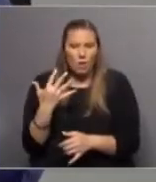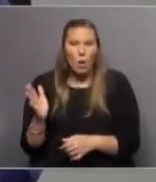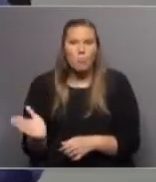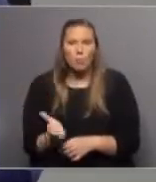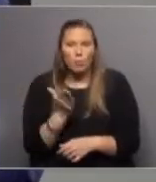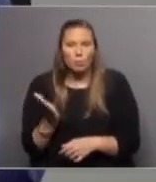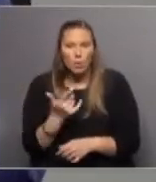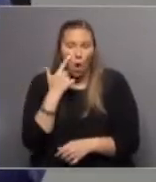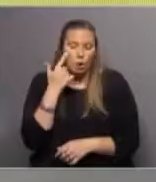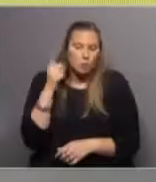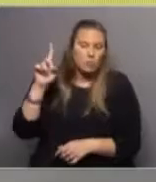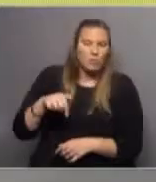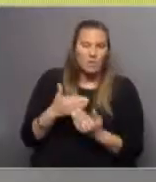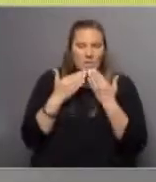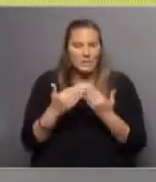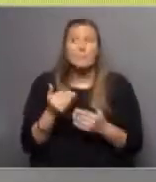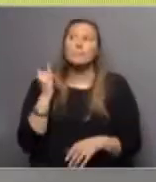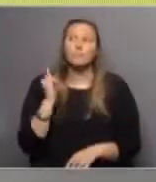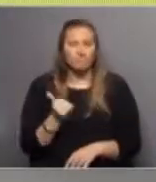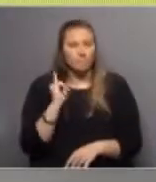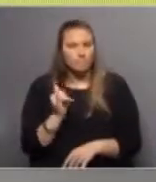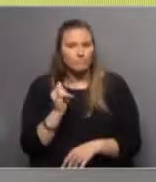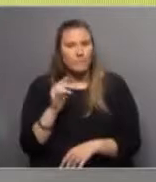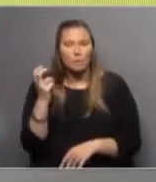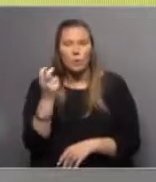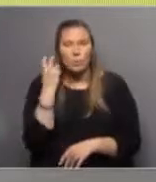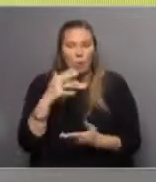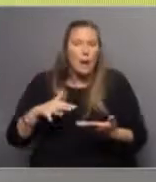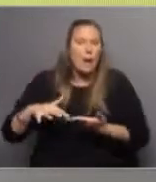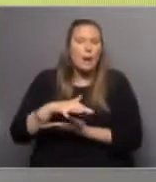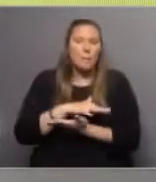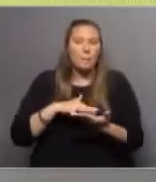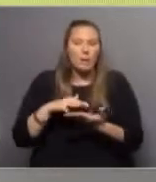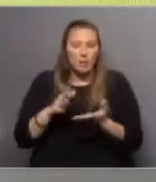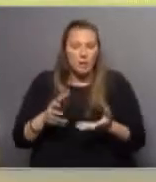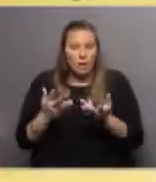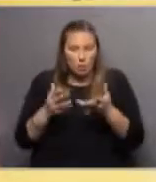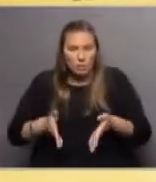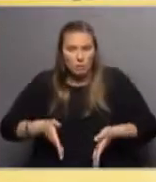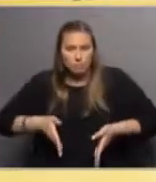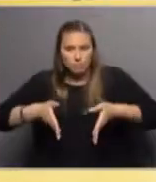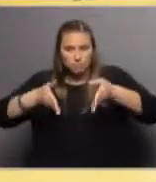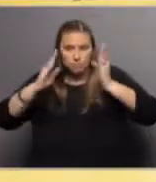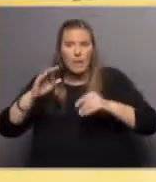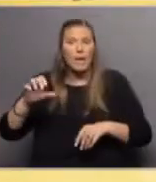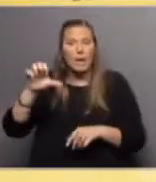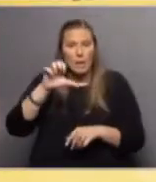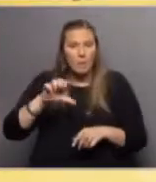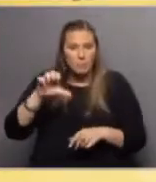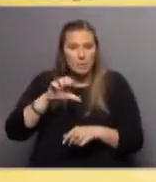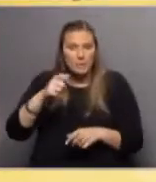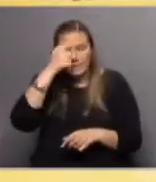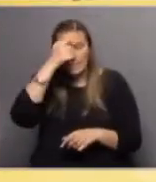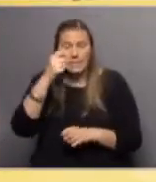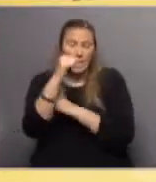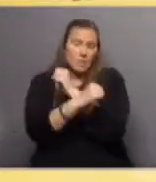producción a partir del conocimiento. Totalmente, y eso es lo que busca el Parque al generar esta infraestructura para estas empresas vinculadas a la ciencia y la